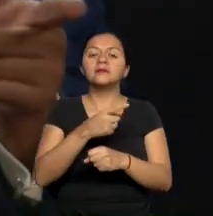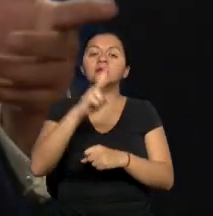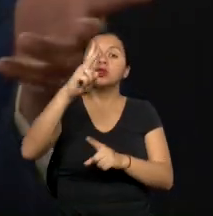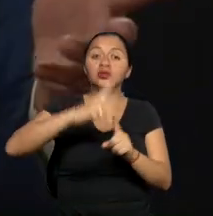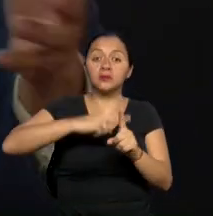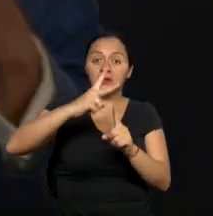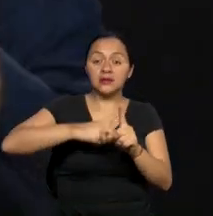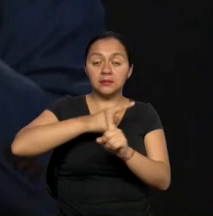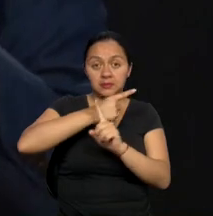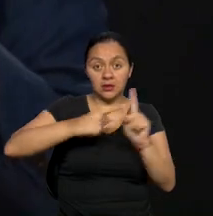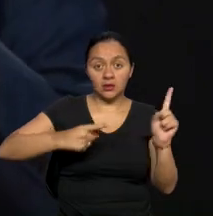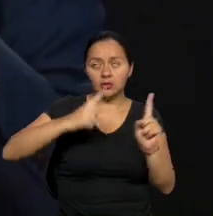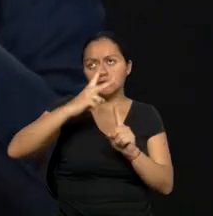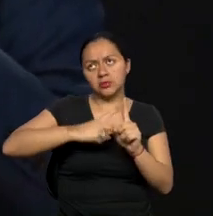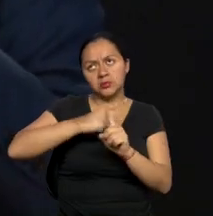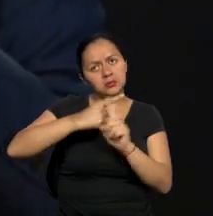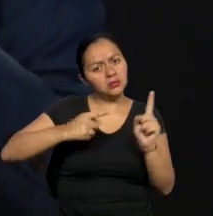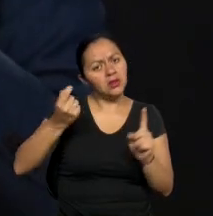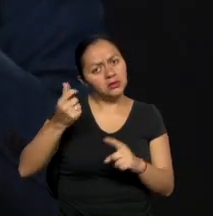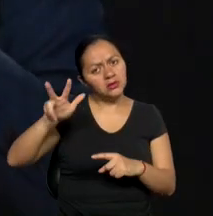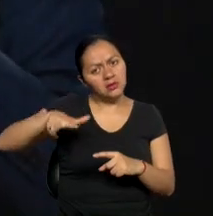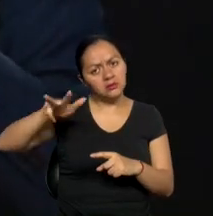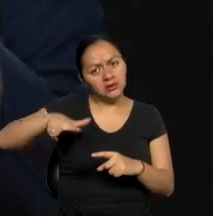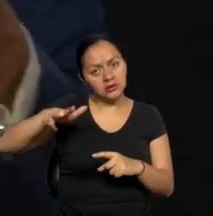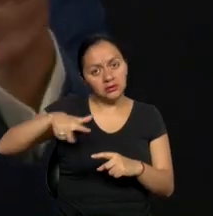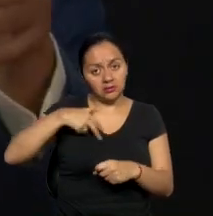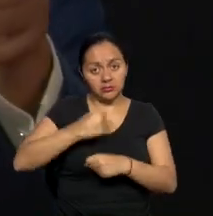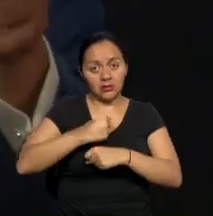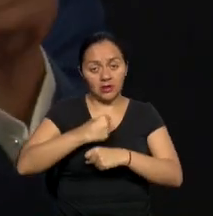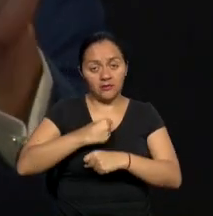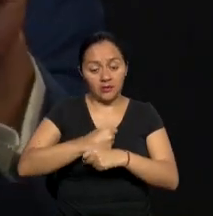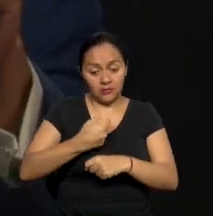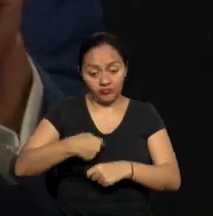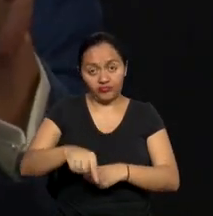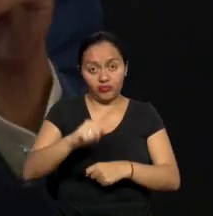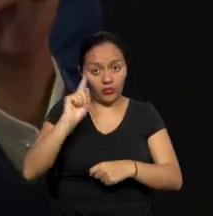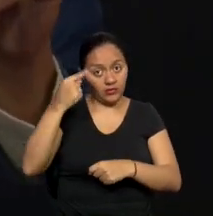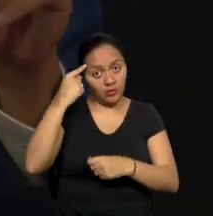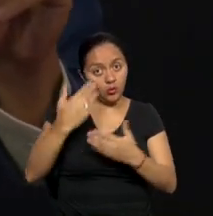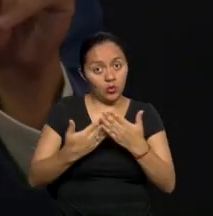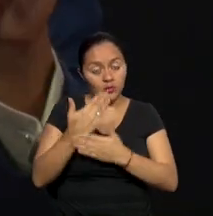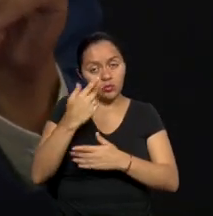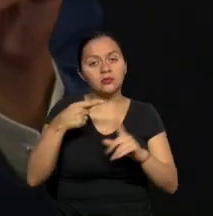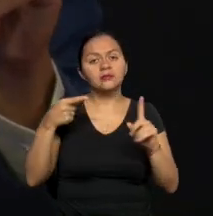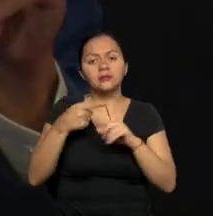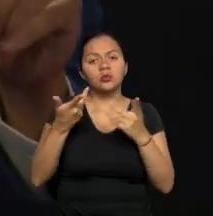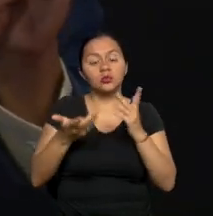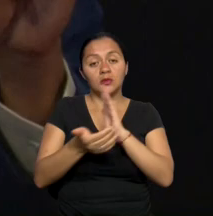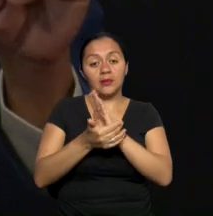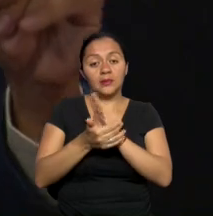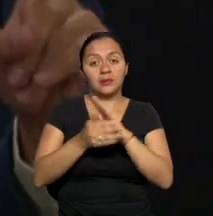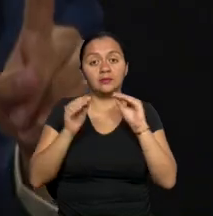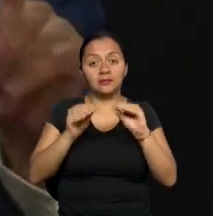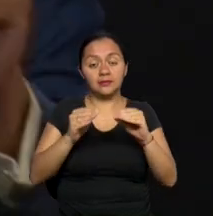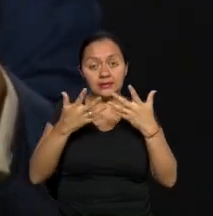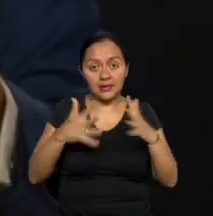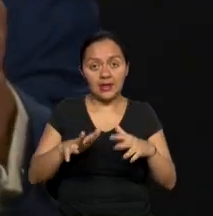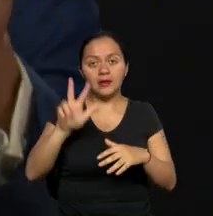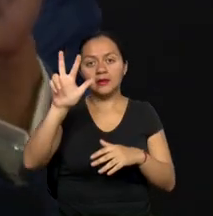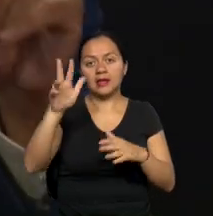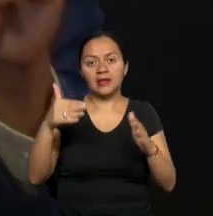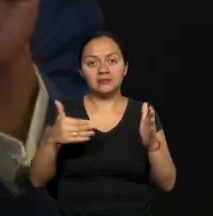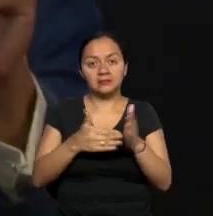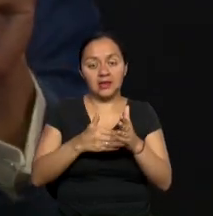dos meses y medio, casi tres que vamos a cumplir en funciones, hemos capacitado a 3.000